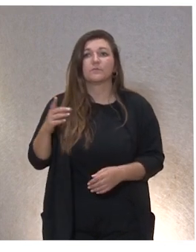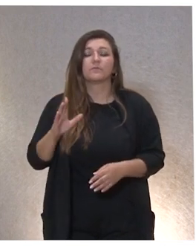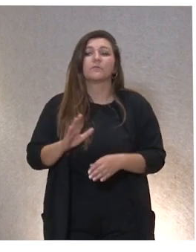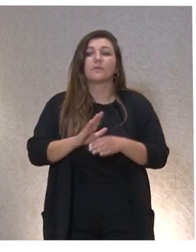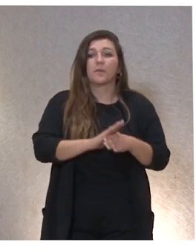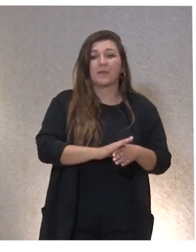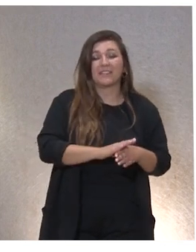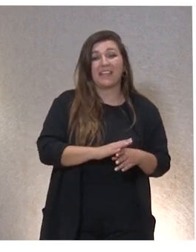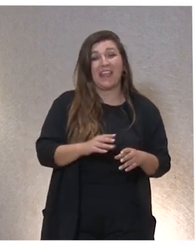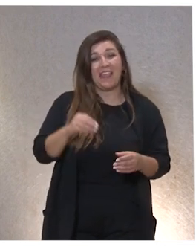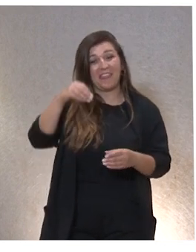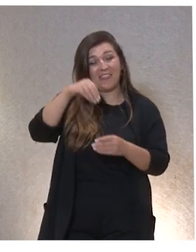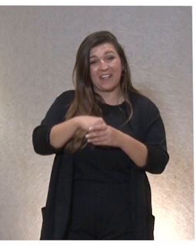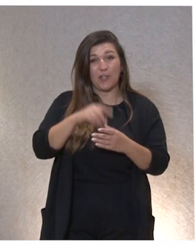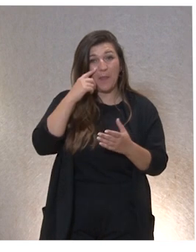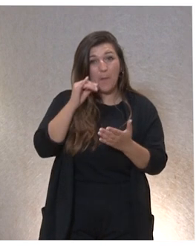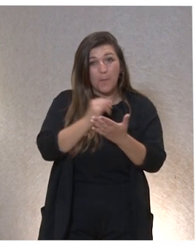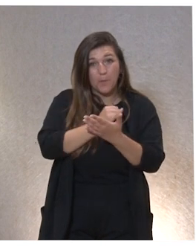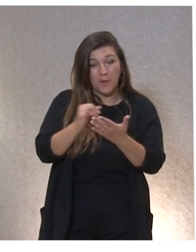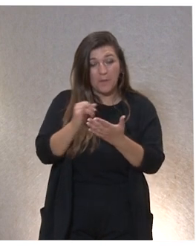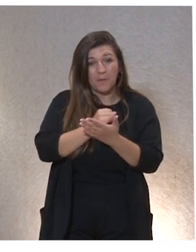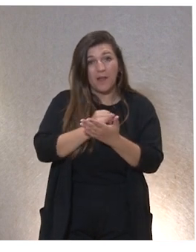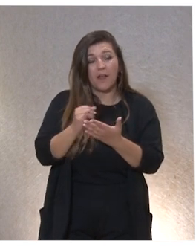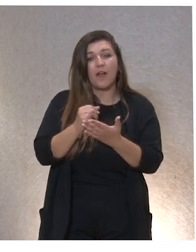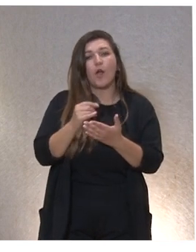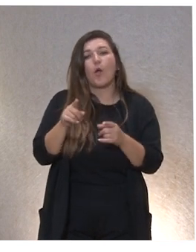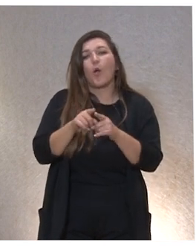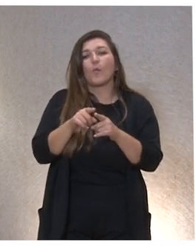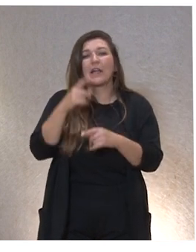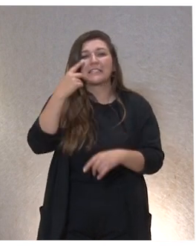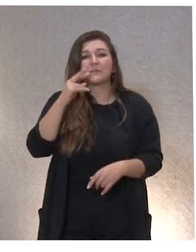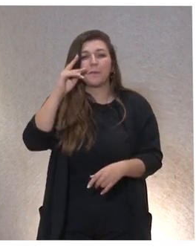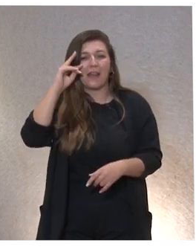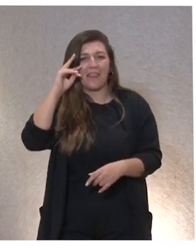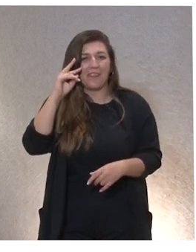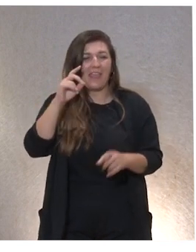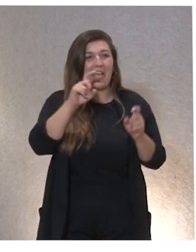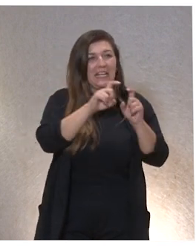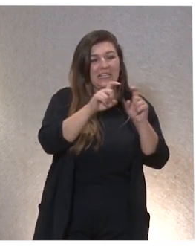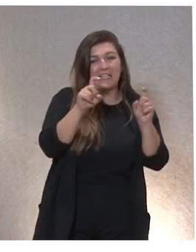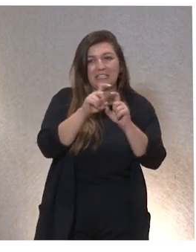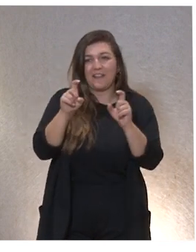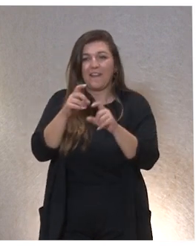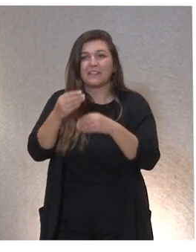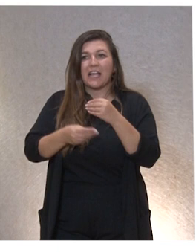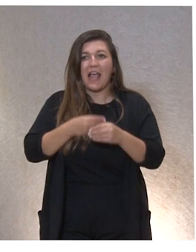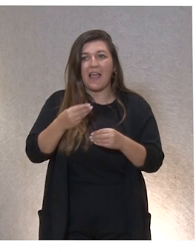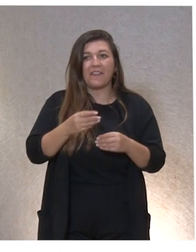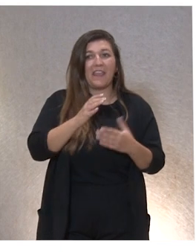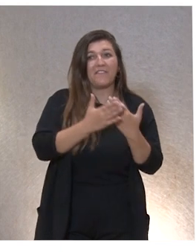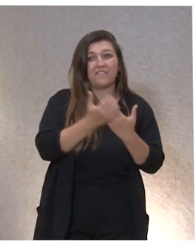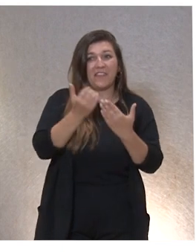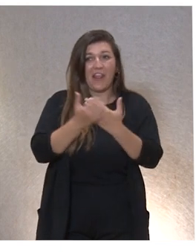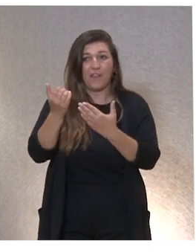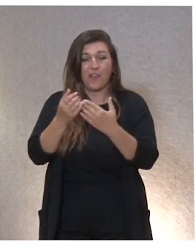los pilotajes que lanzamos que sabéis que son como experiencias que hacen las entidades de las distintas federaciones